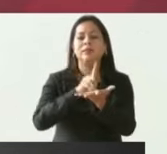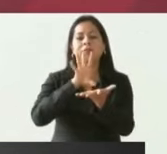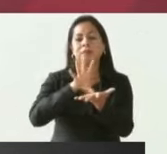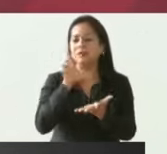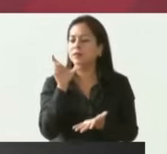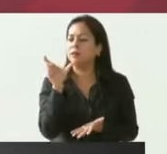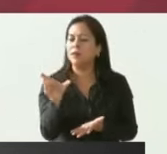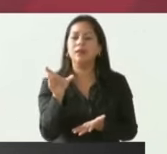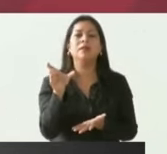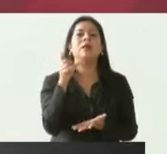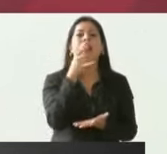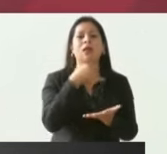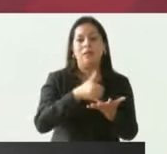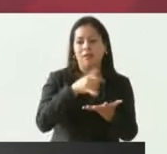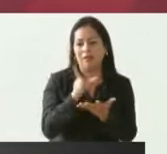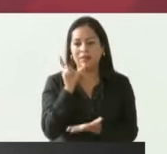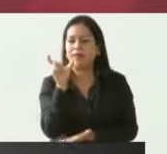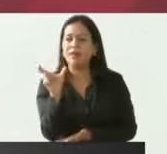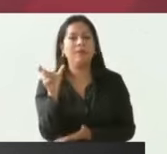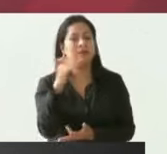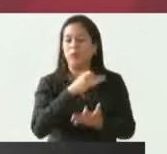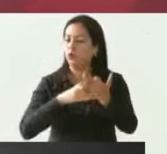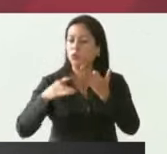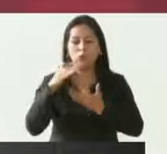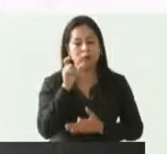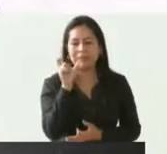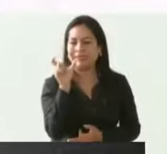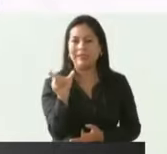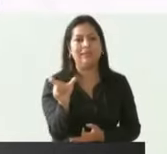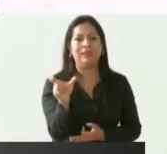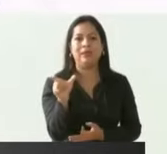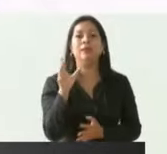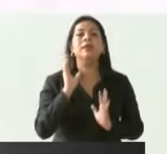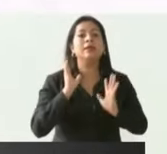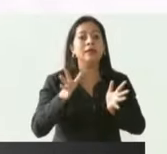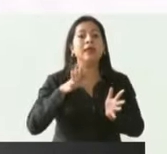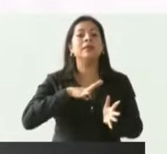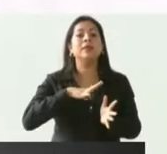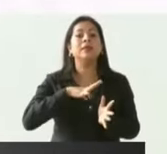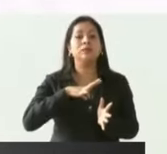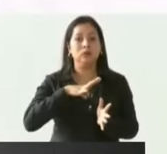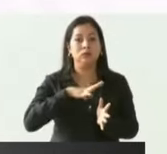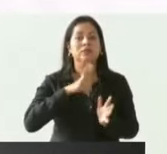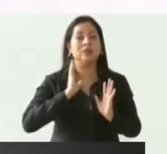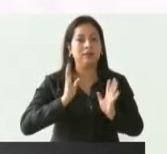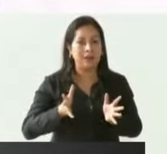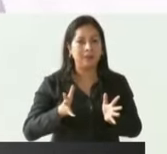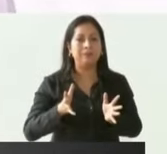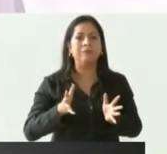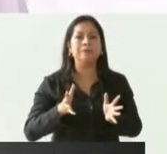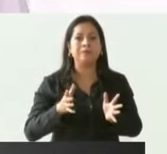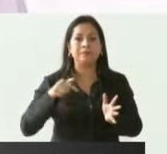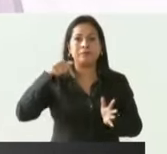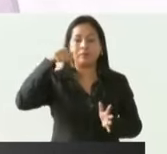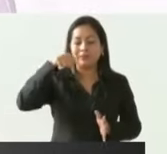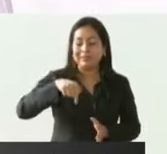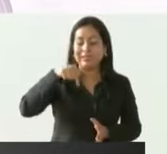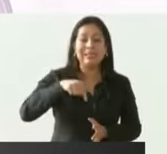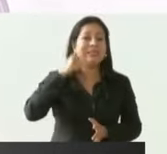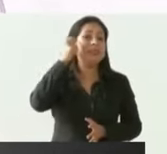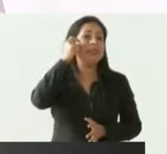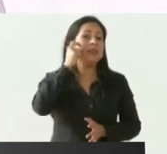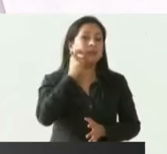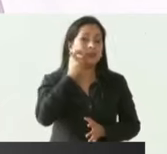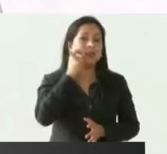su tarjeta el campesino su tarjeta y ya tenemos aquí en Guerrero